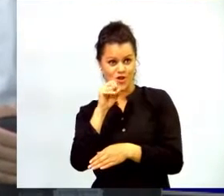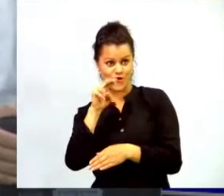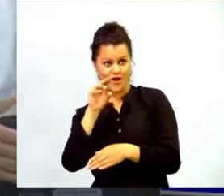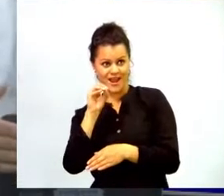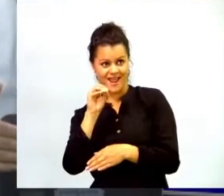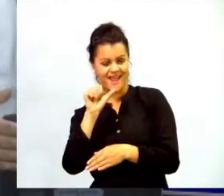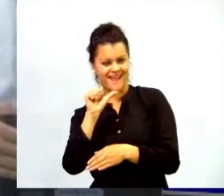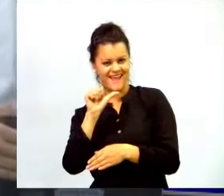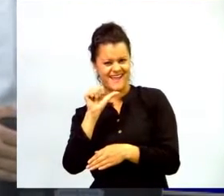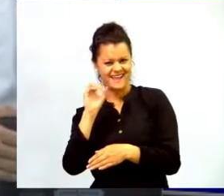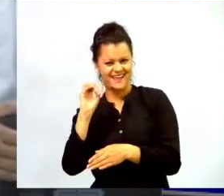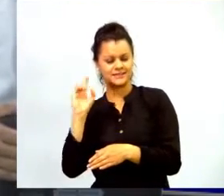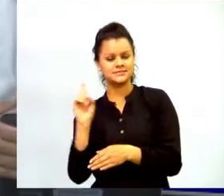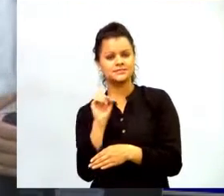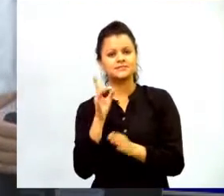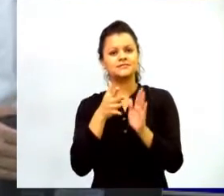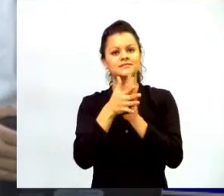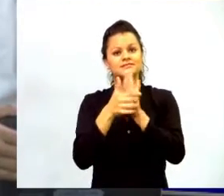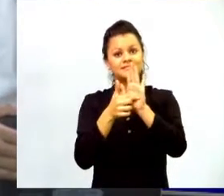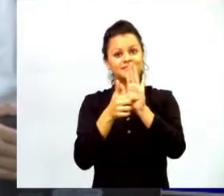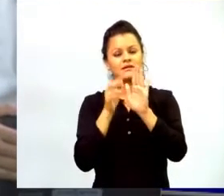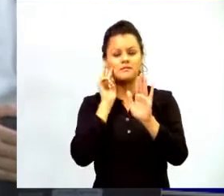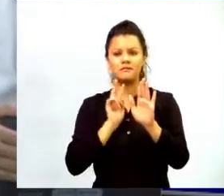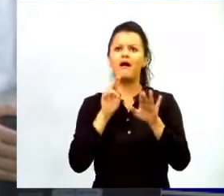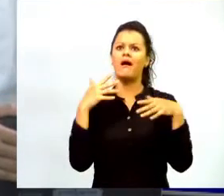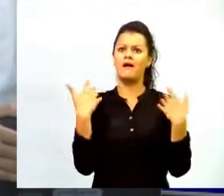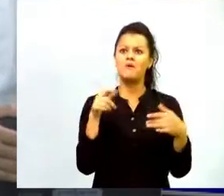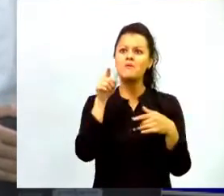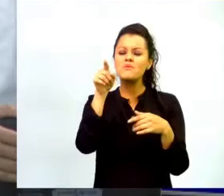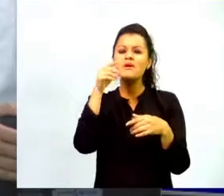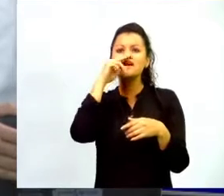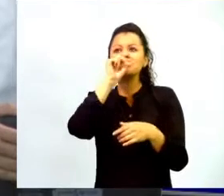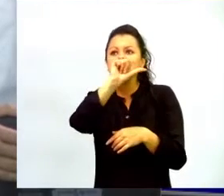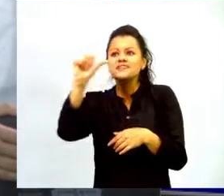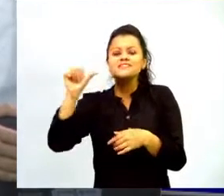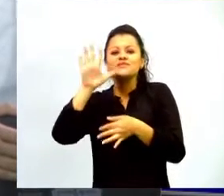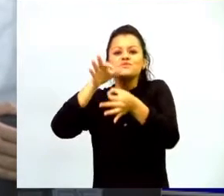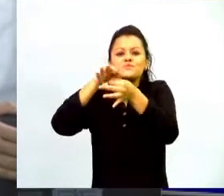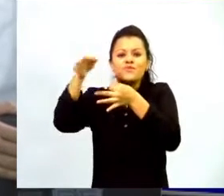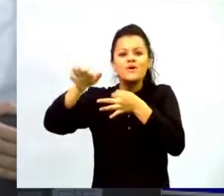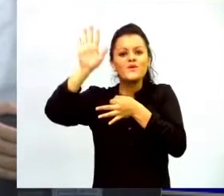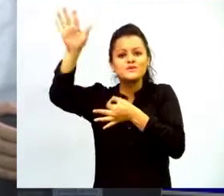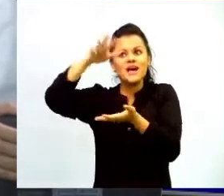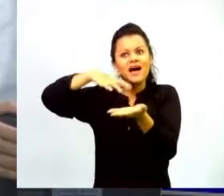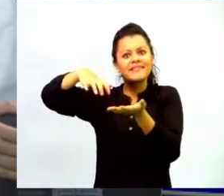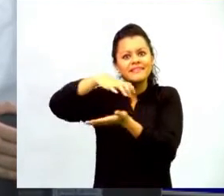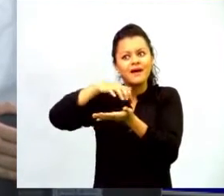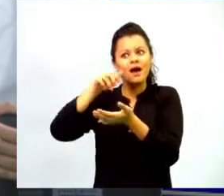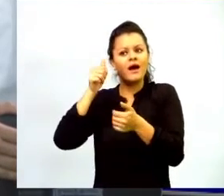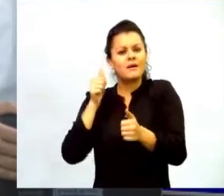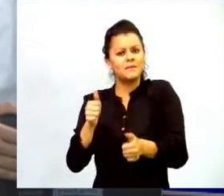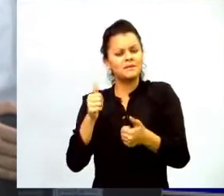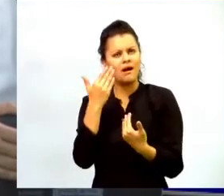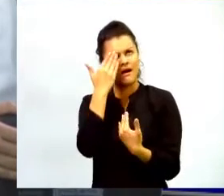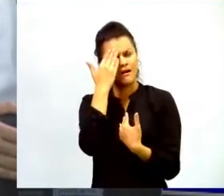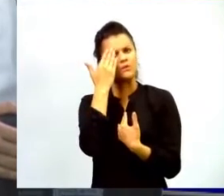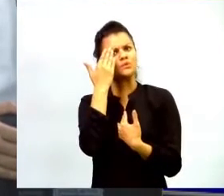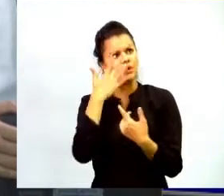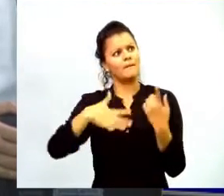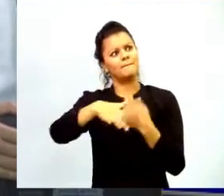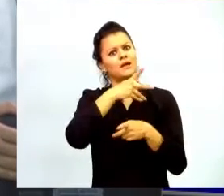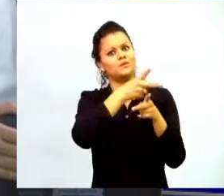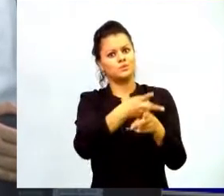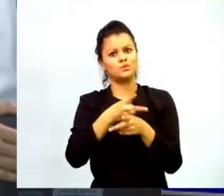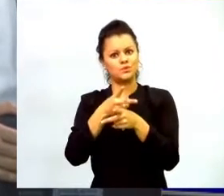como estas niñas en un municipio de Santander tomaban conciencia ambiental como Colombia si no